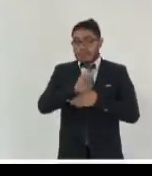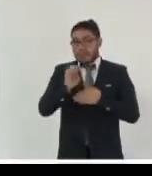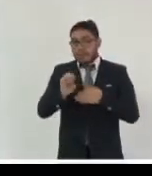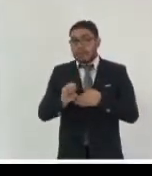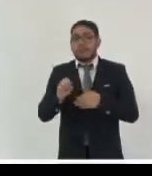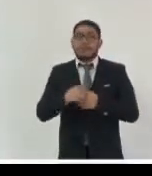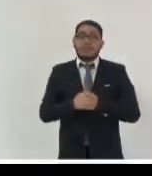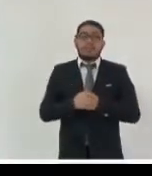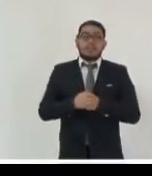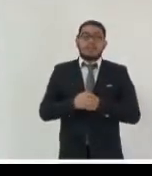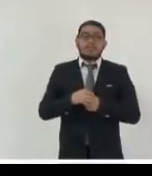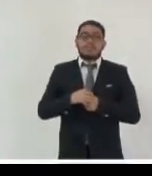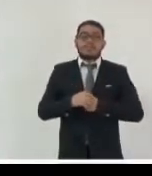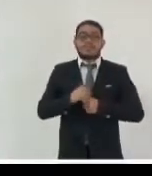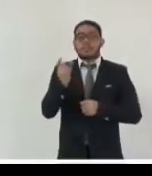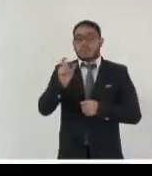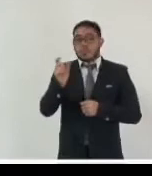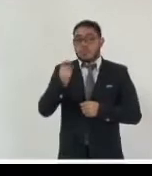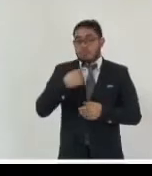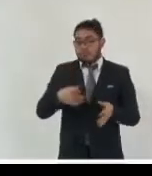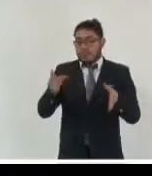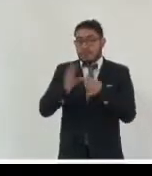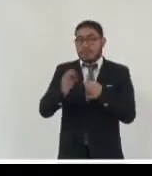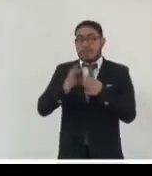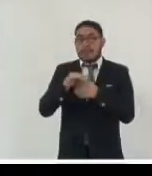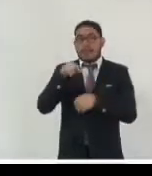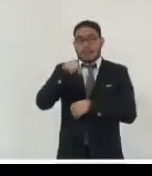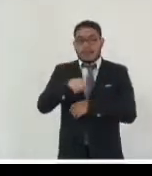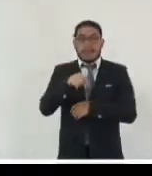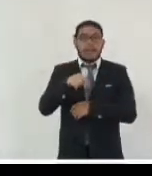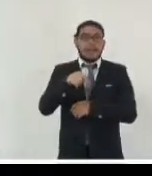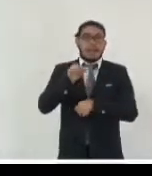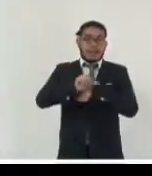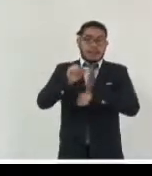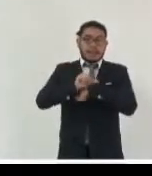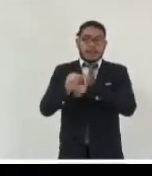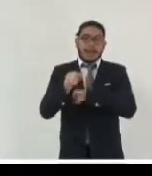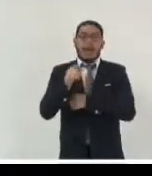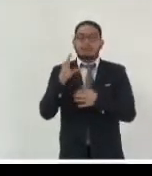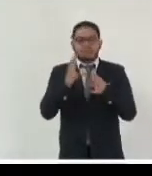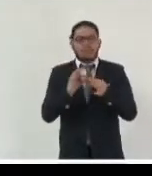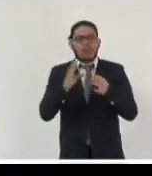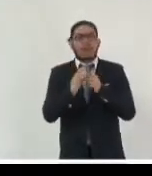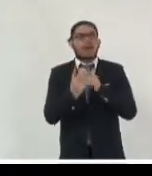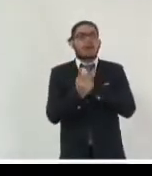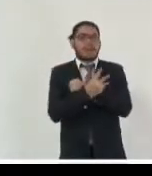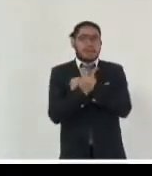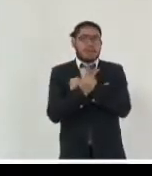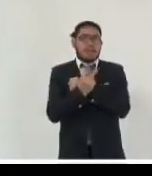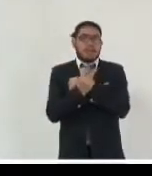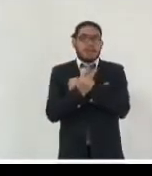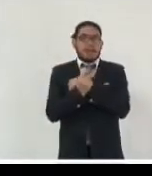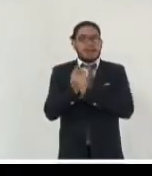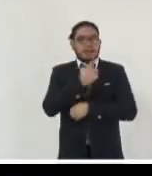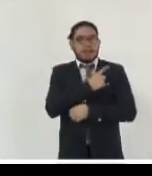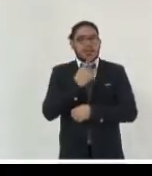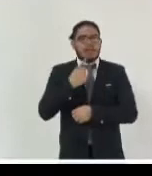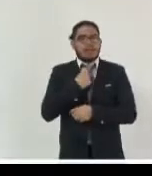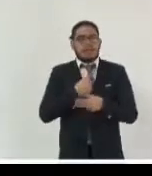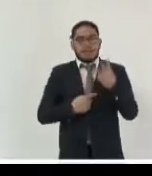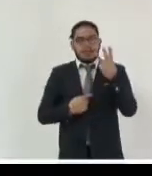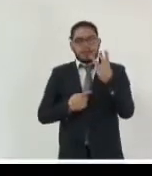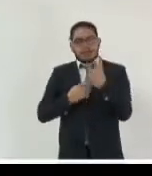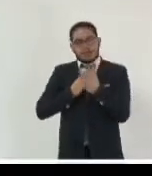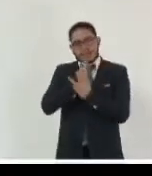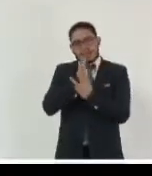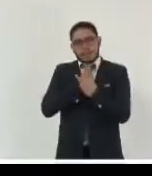Argentina estamos fuertemente insistiendo con esto debemos atender básicamente tres perspectivas. Una perspectiva